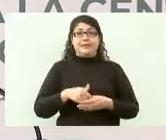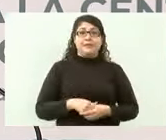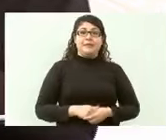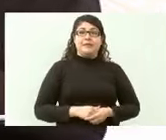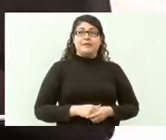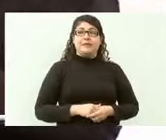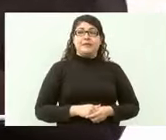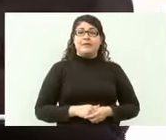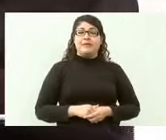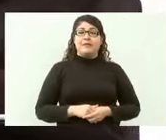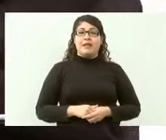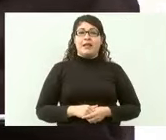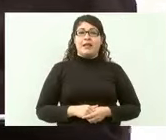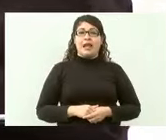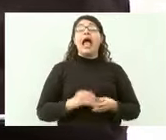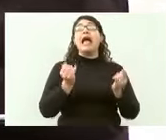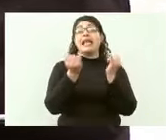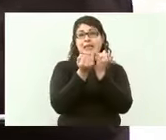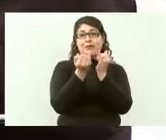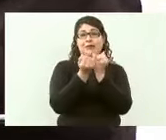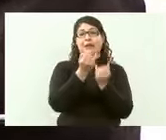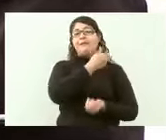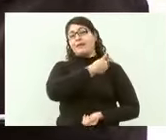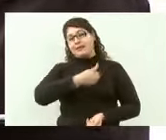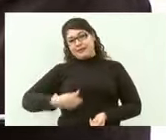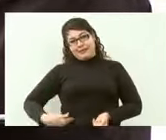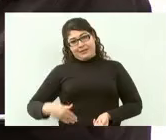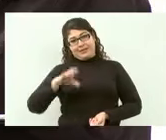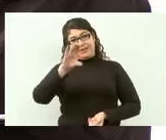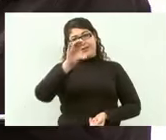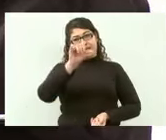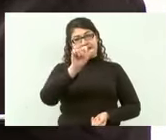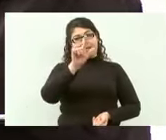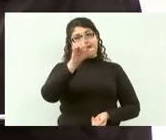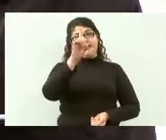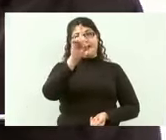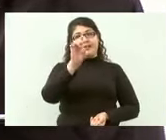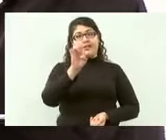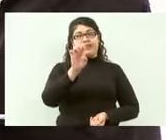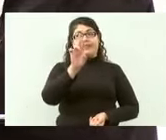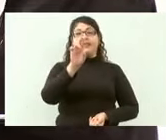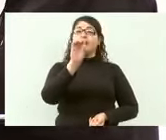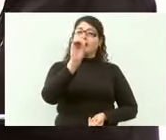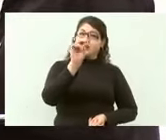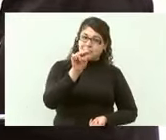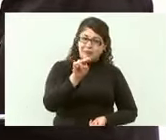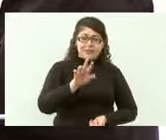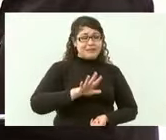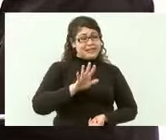al expresidente Calderón una vergüenza